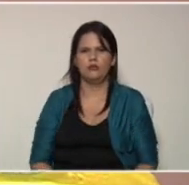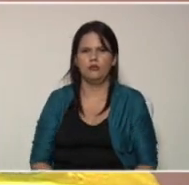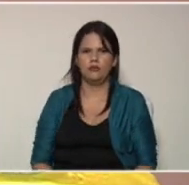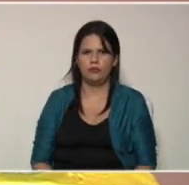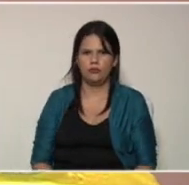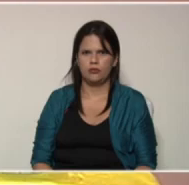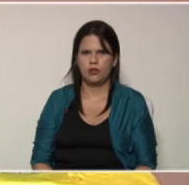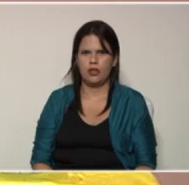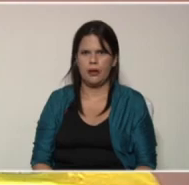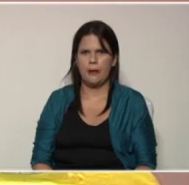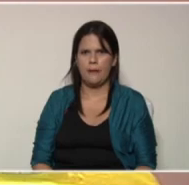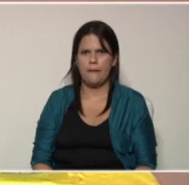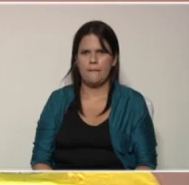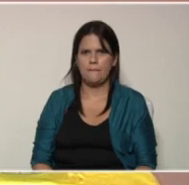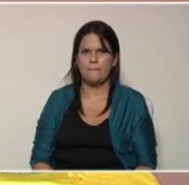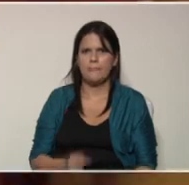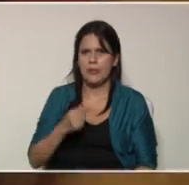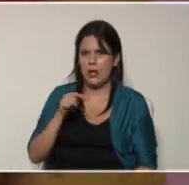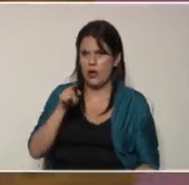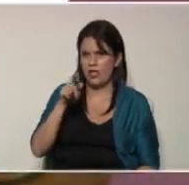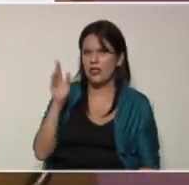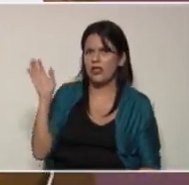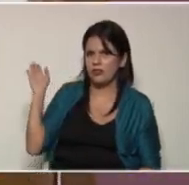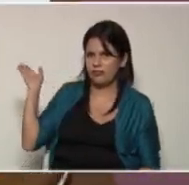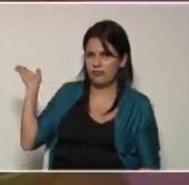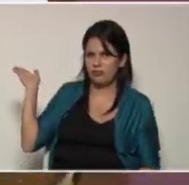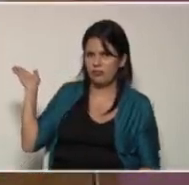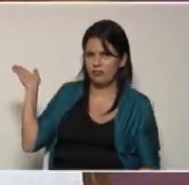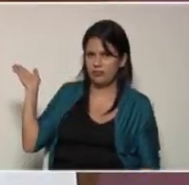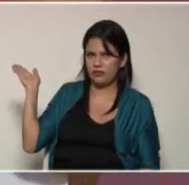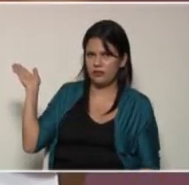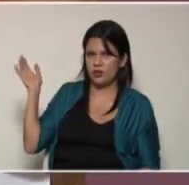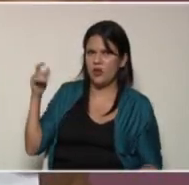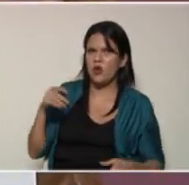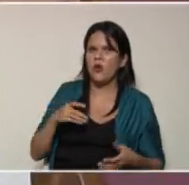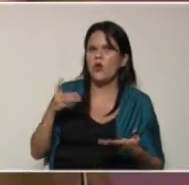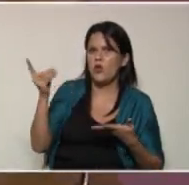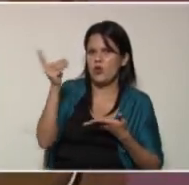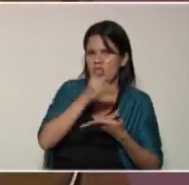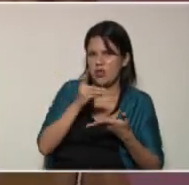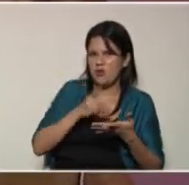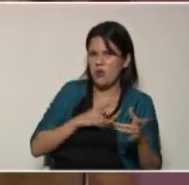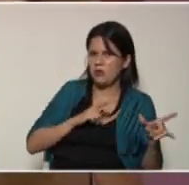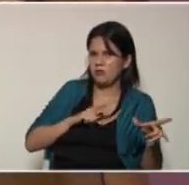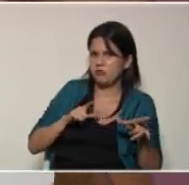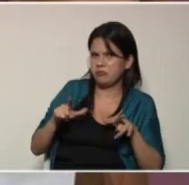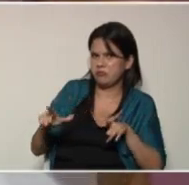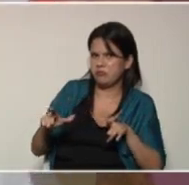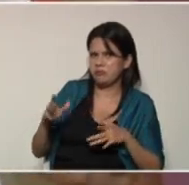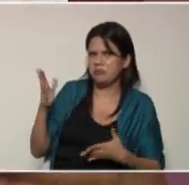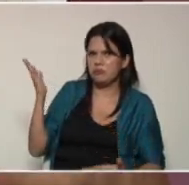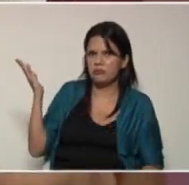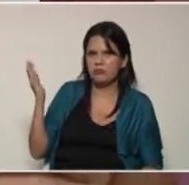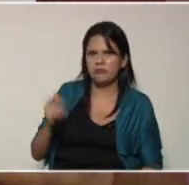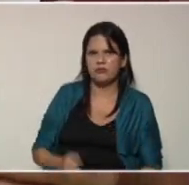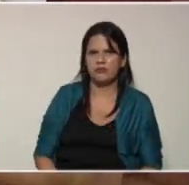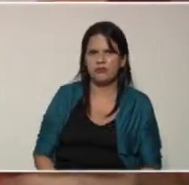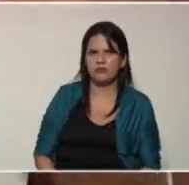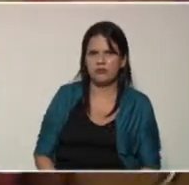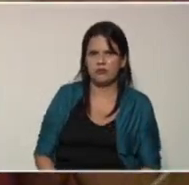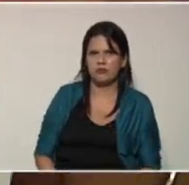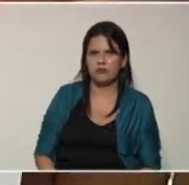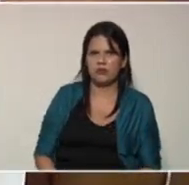pero aquí también te trajimos unas imágenes ya elaboradas previamente aquí tenemos una